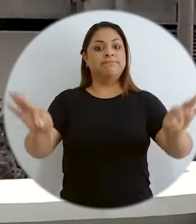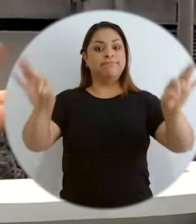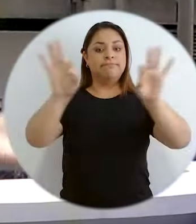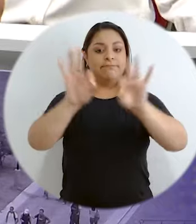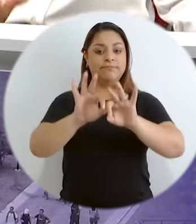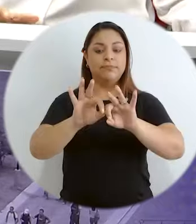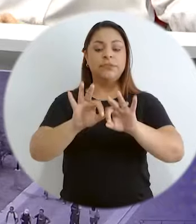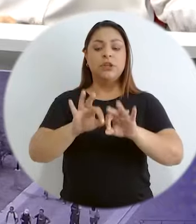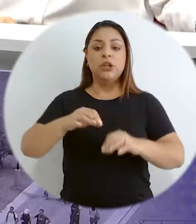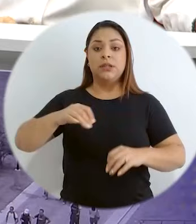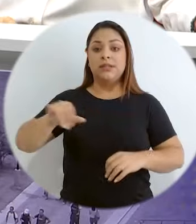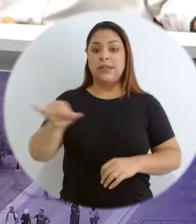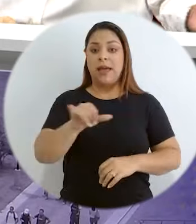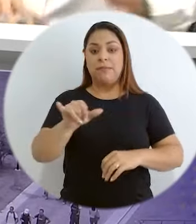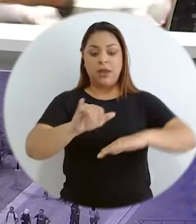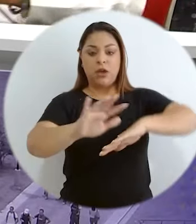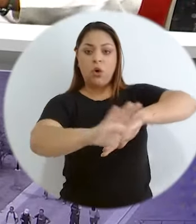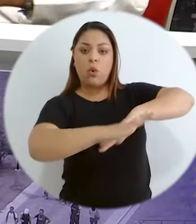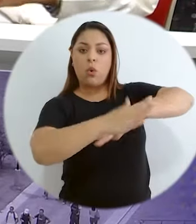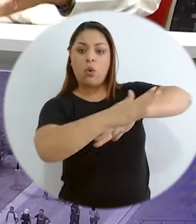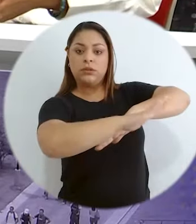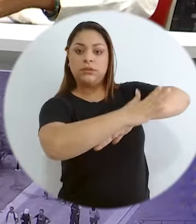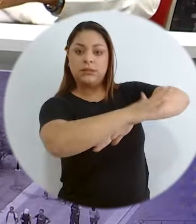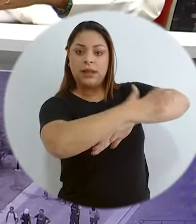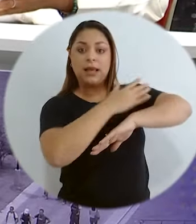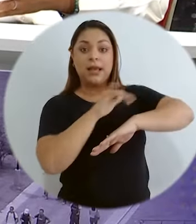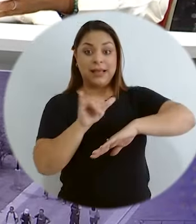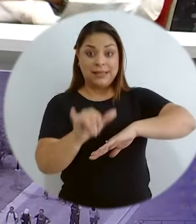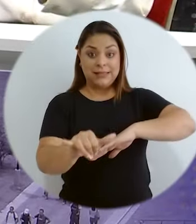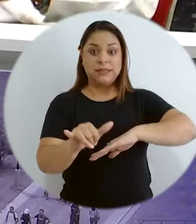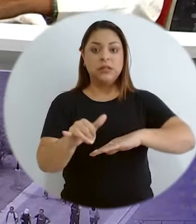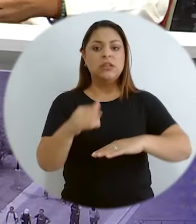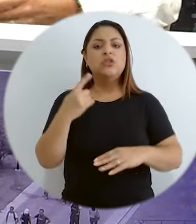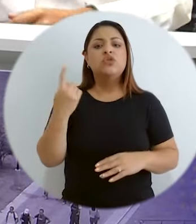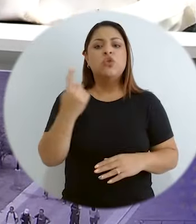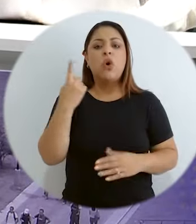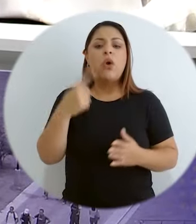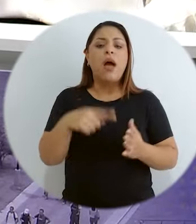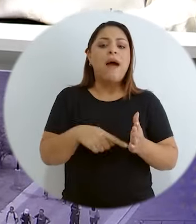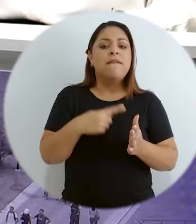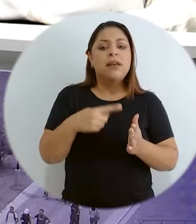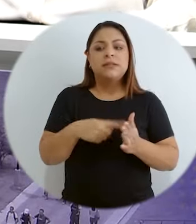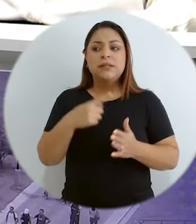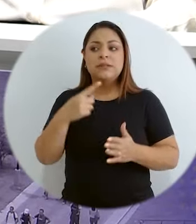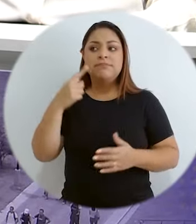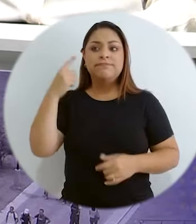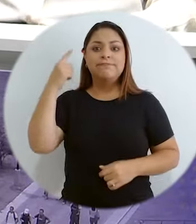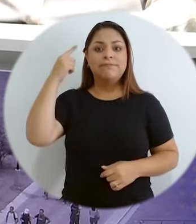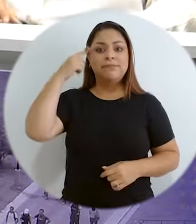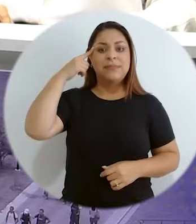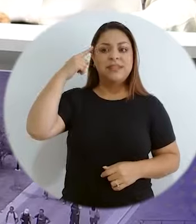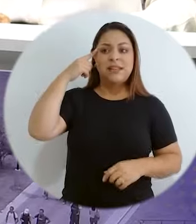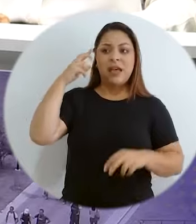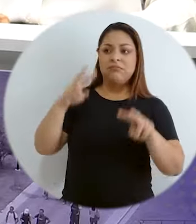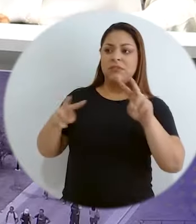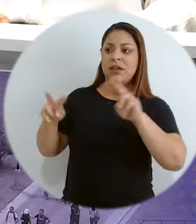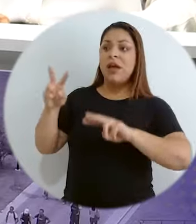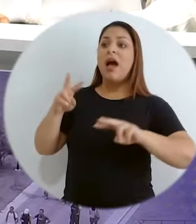nuestros territorios costeros, y que muchas veces solo se visibilizan en el imaginario costarricense